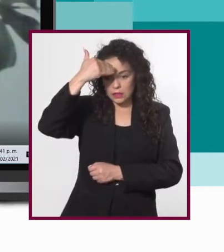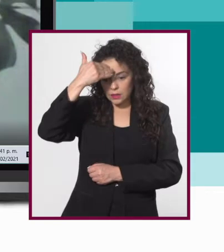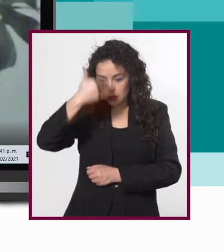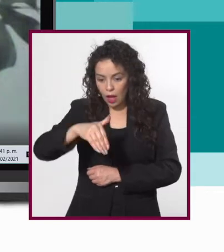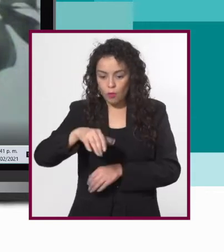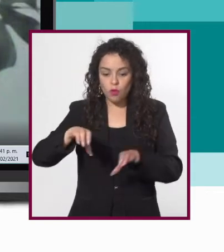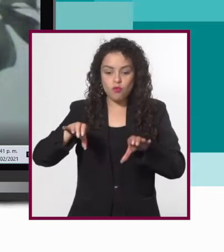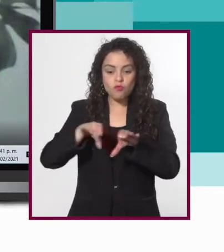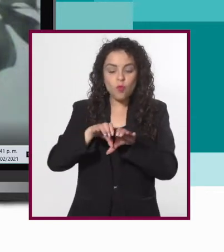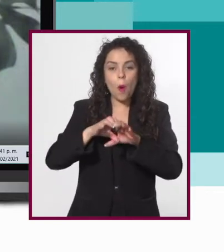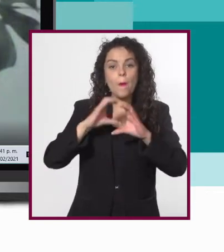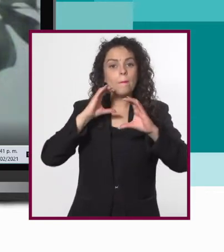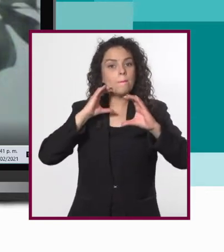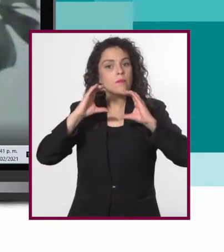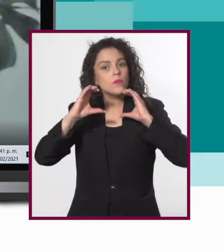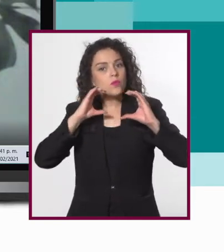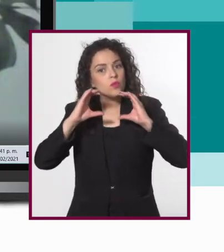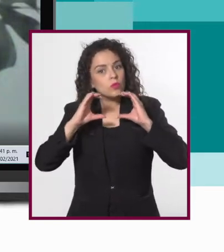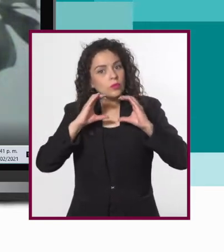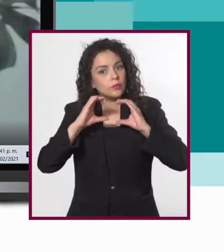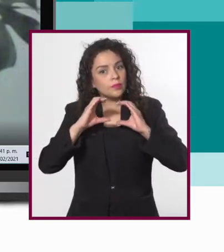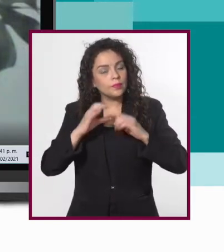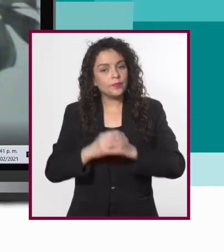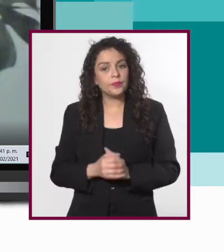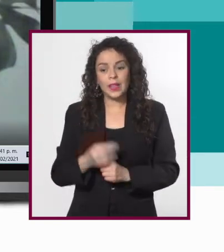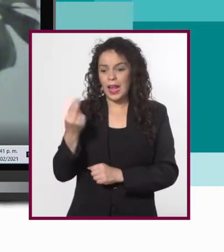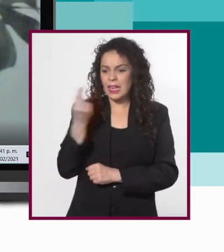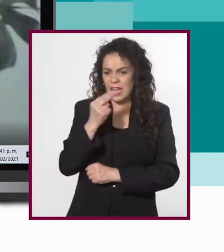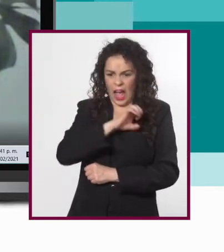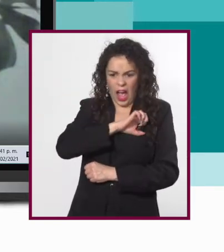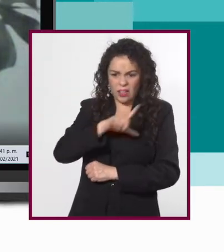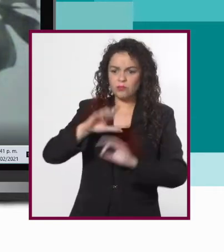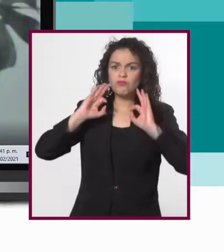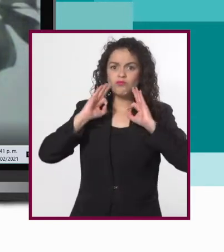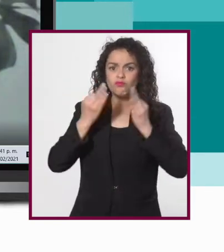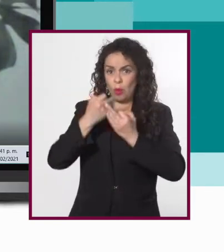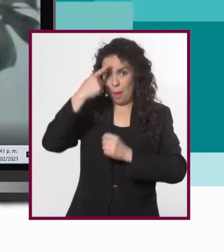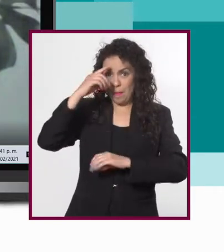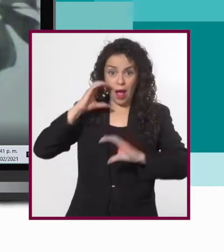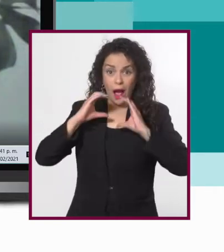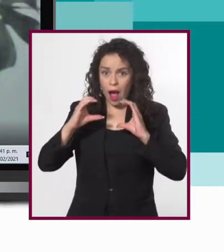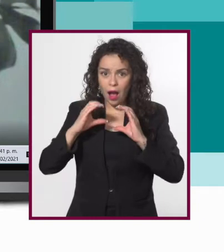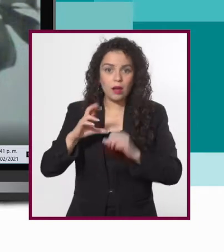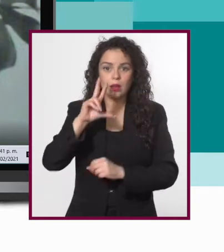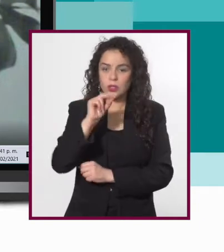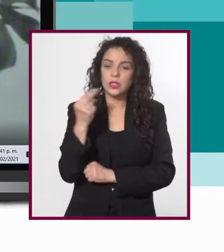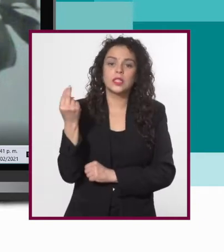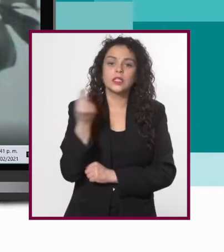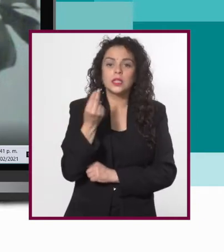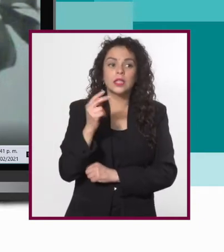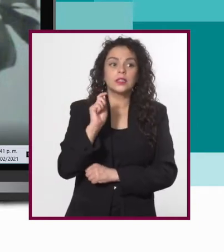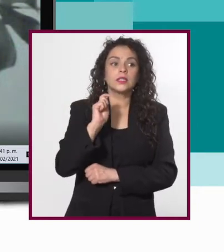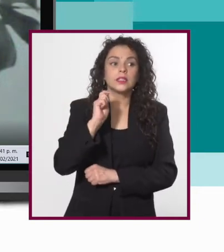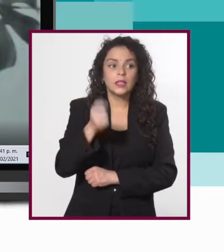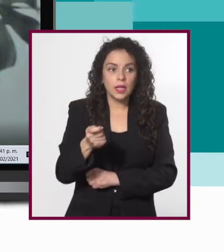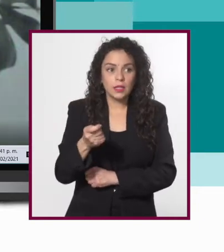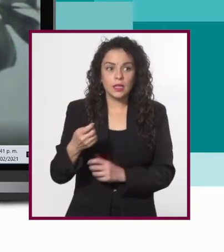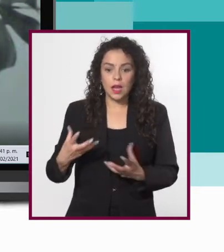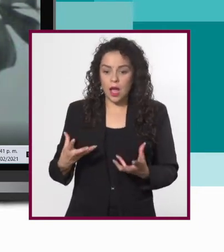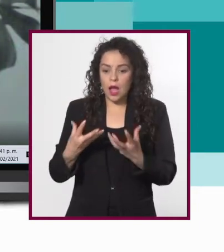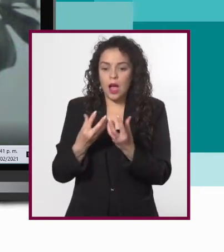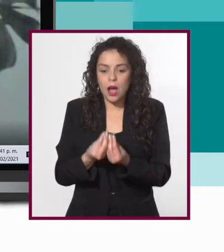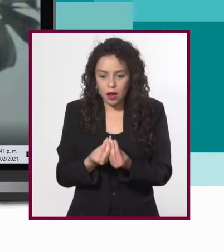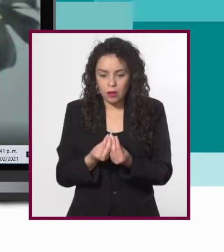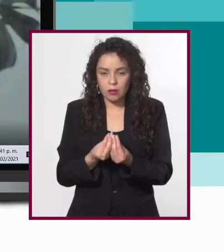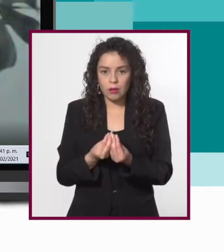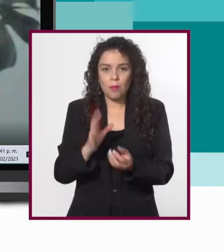para cómo comunicarse. No es que necesite una forma especial de comunicarse, sino acompañarnos.